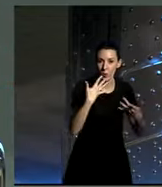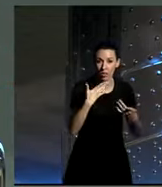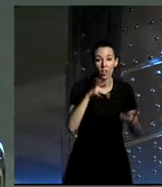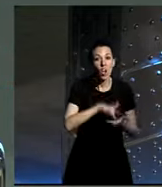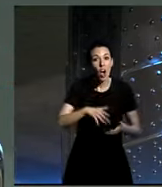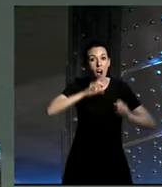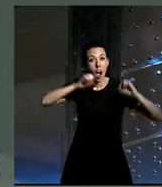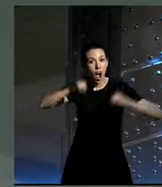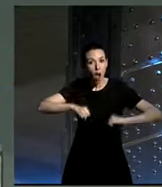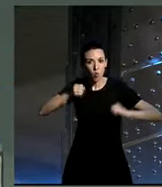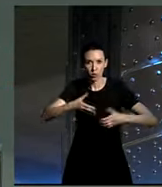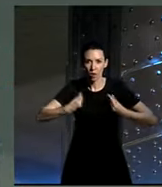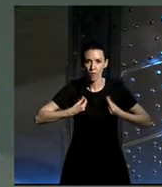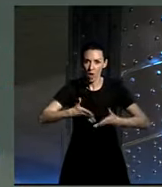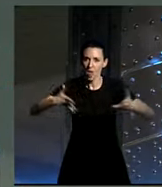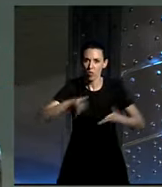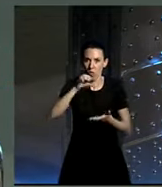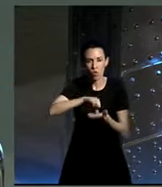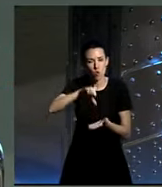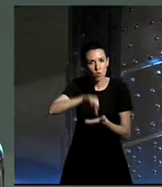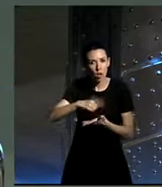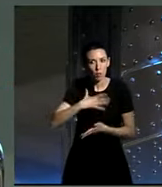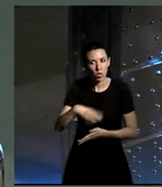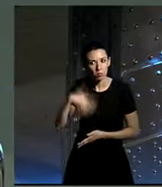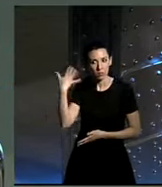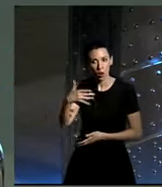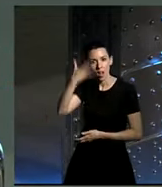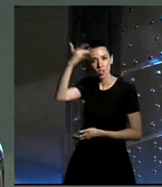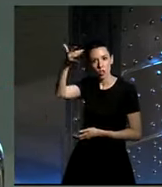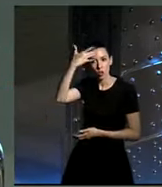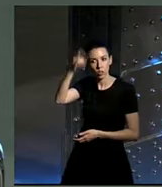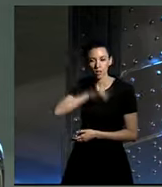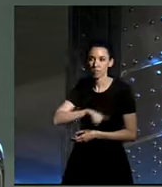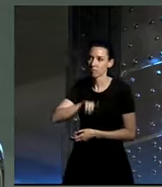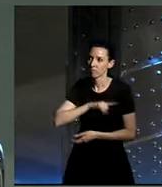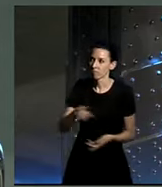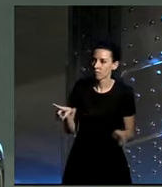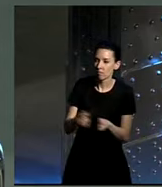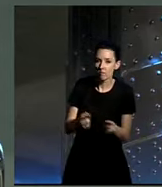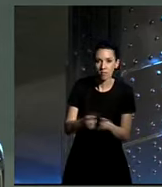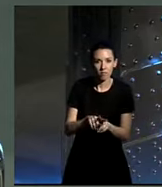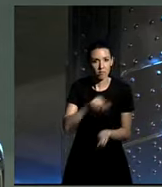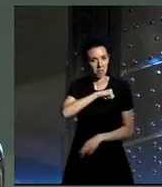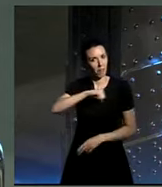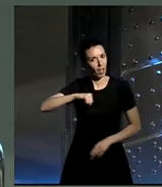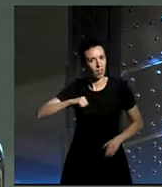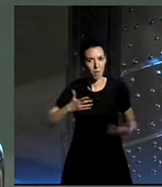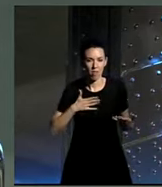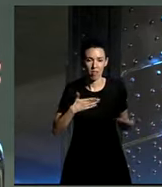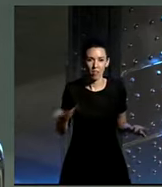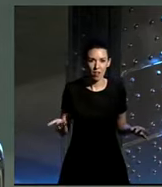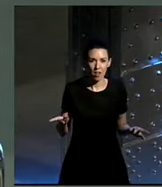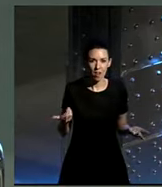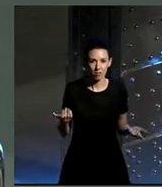una gran urbe se da cuenta de que puede recuperar esa ilusión esa sensación de independencia que